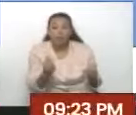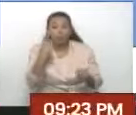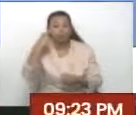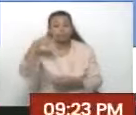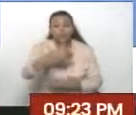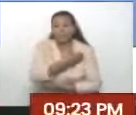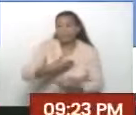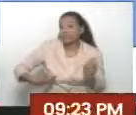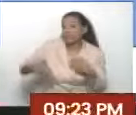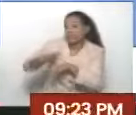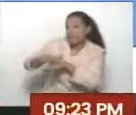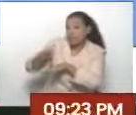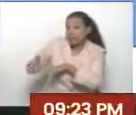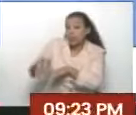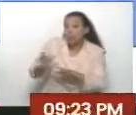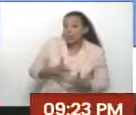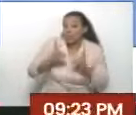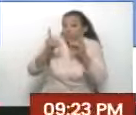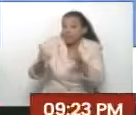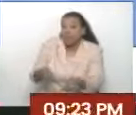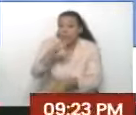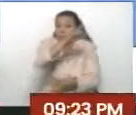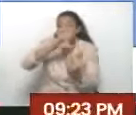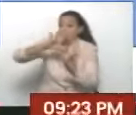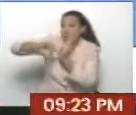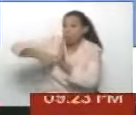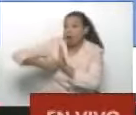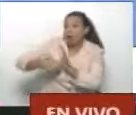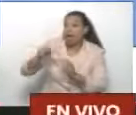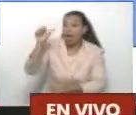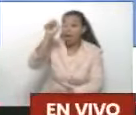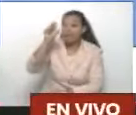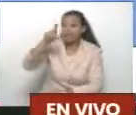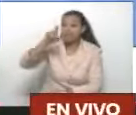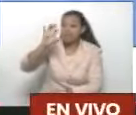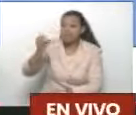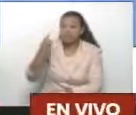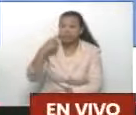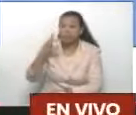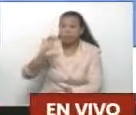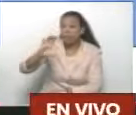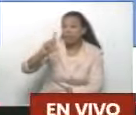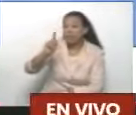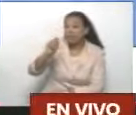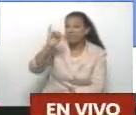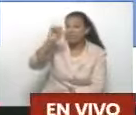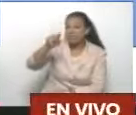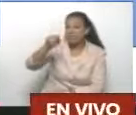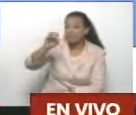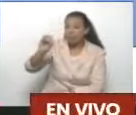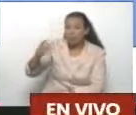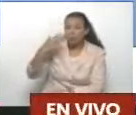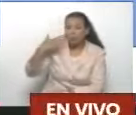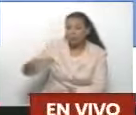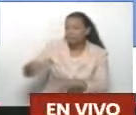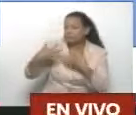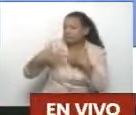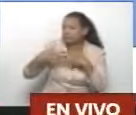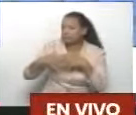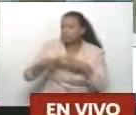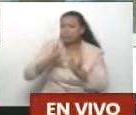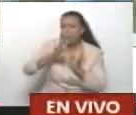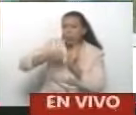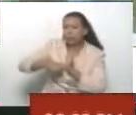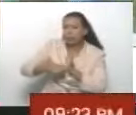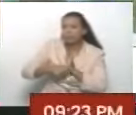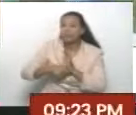Presidenta, que ellos decidieron ya robarse Cicco y nosotros firmes en la defensa de Venezuela y de nuestro patrimonio. Tiene que